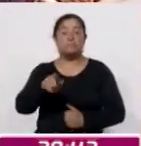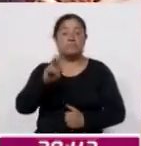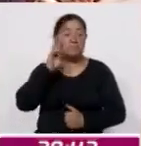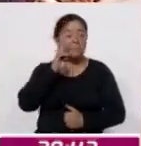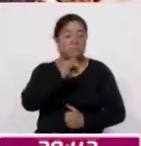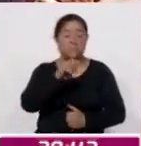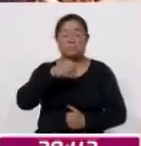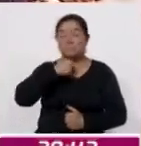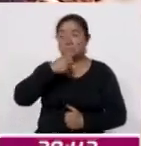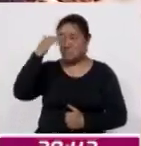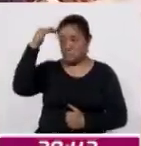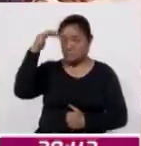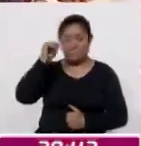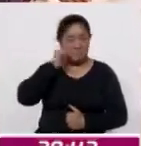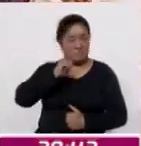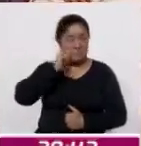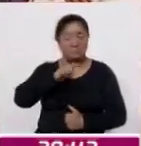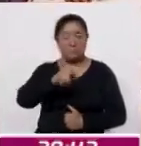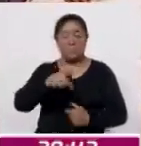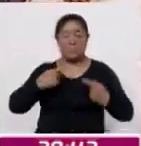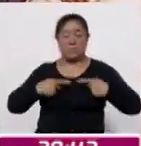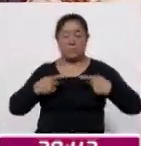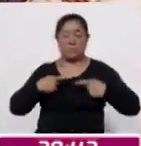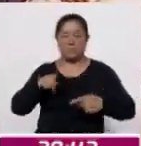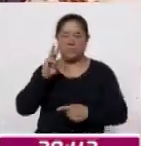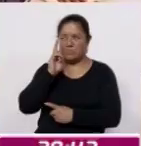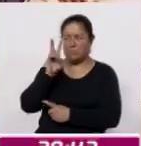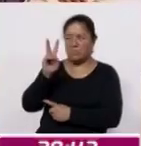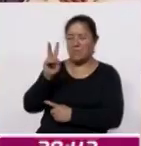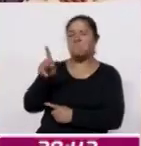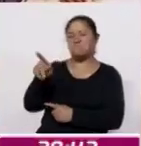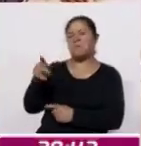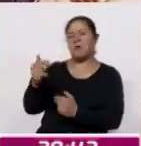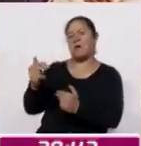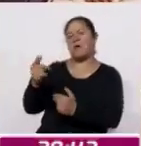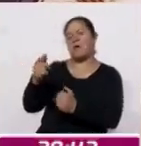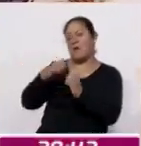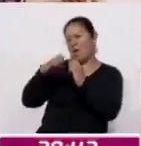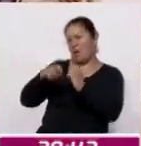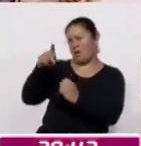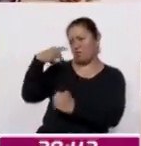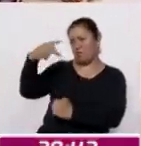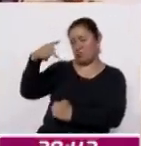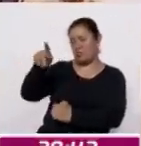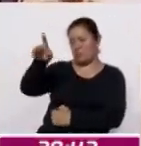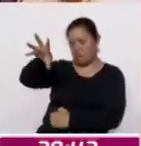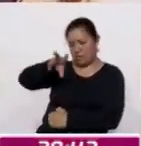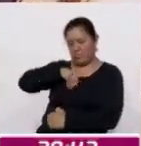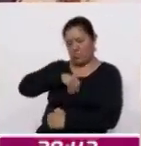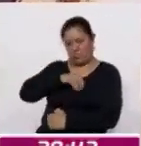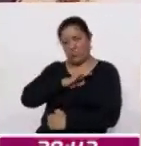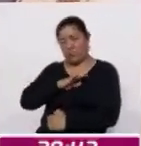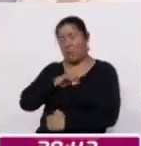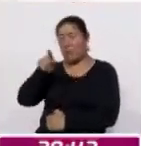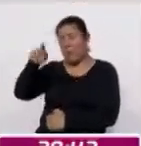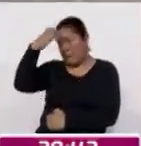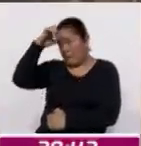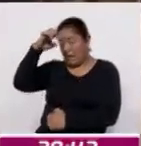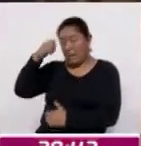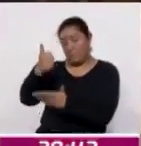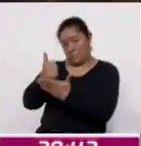adulto mayor a una persona a seguir, porque ellos con su experiencia nos brindan mucha ayuda.